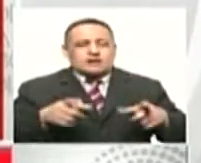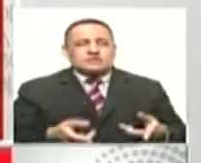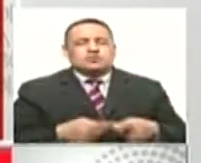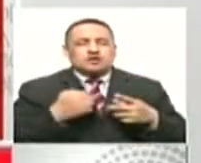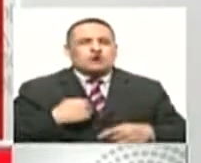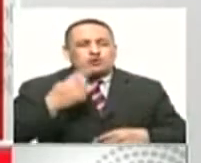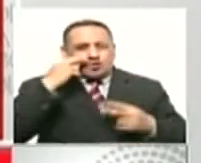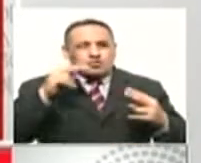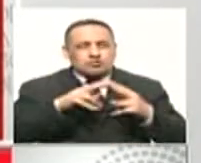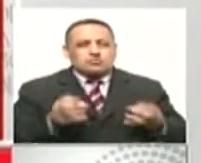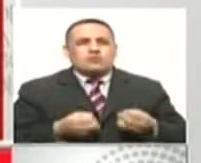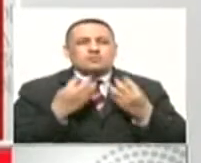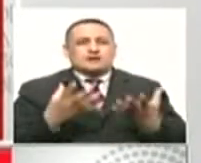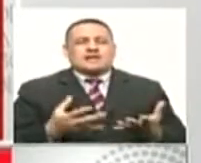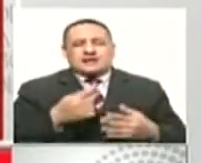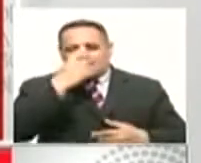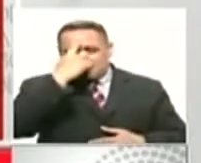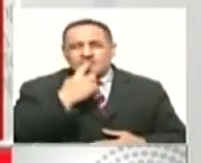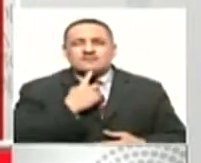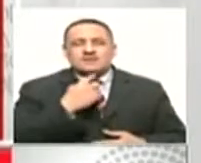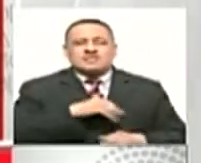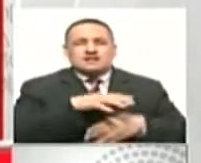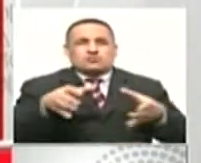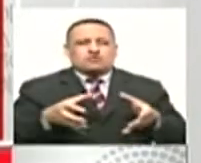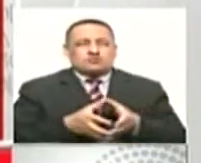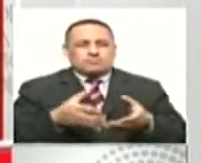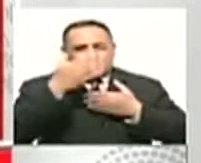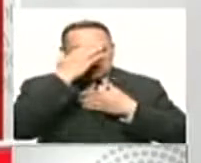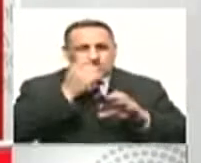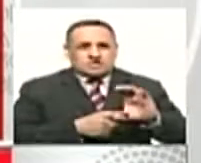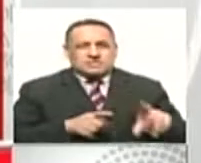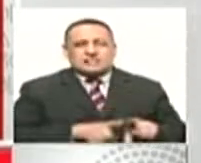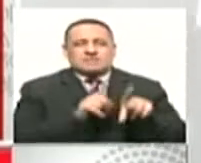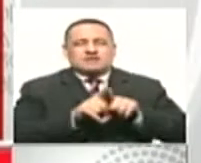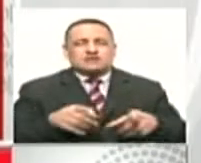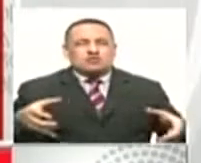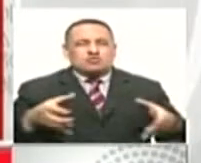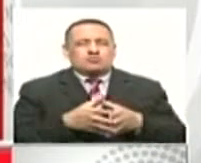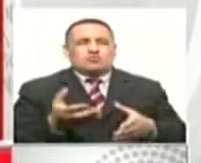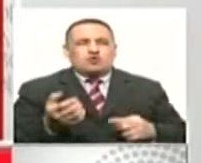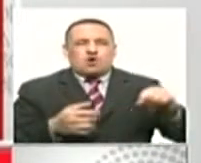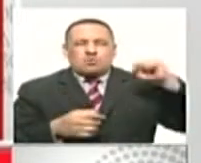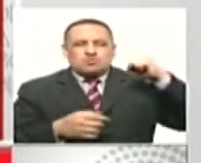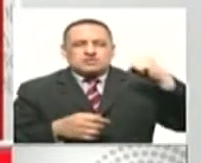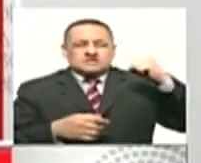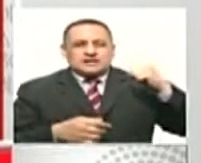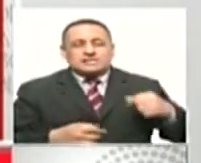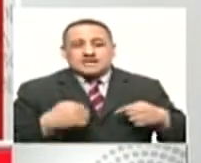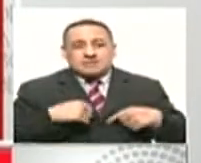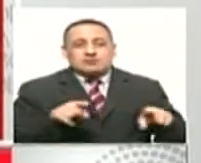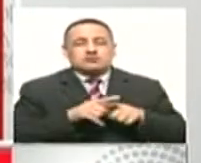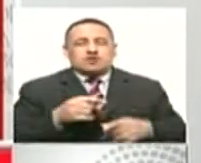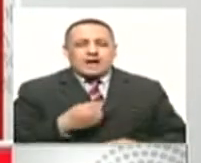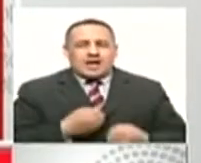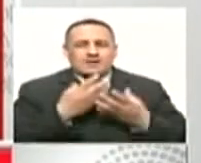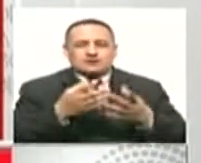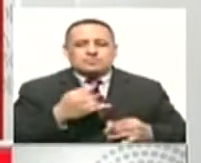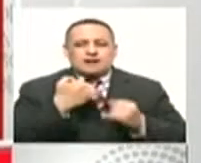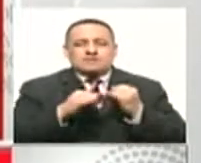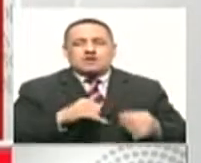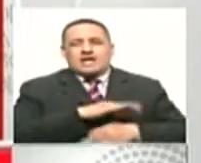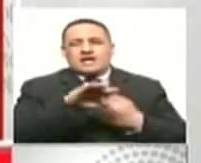como tú bien señalas, el tema de la vacunación y el tema de la salud es una de las prioridades en propuestas del Bicentenario.